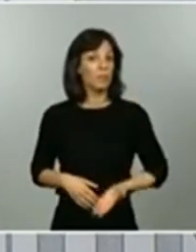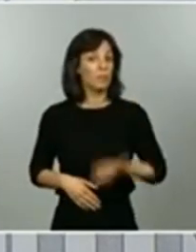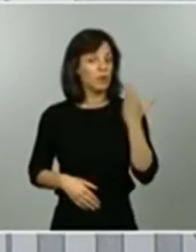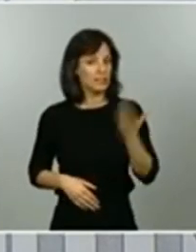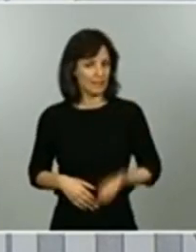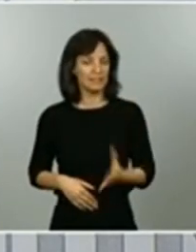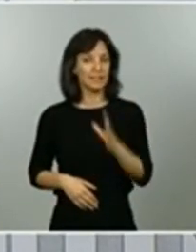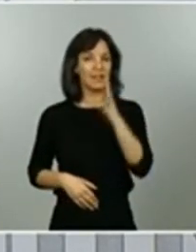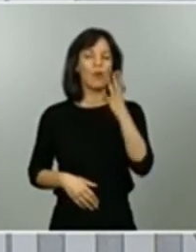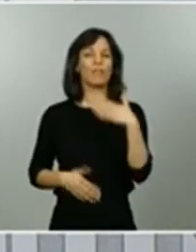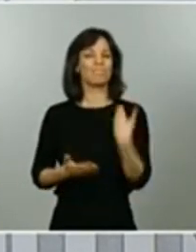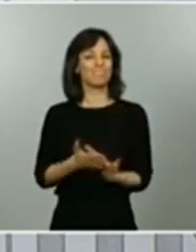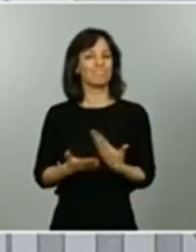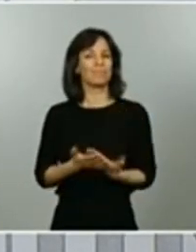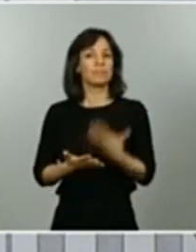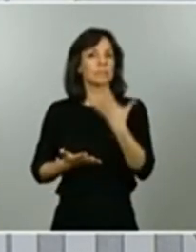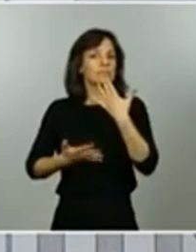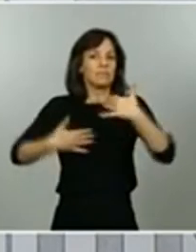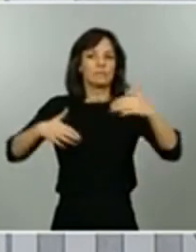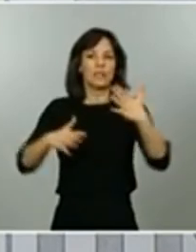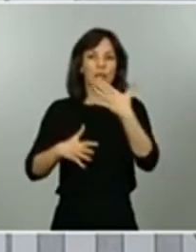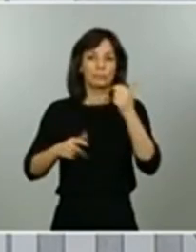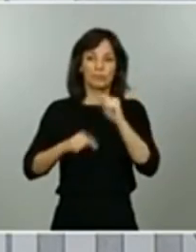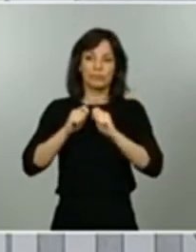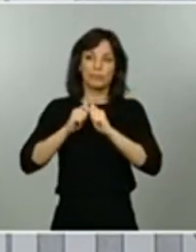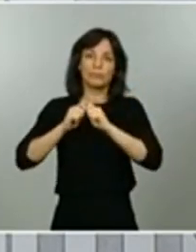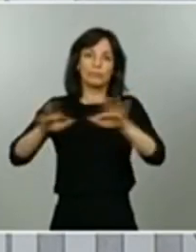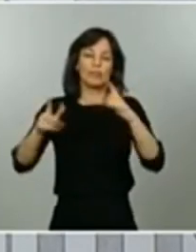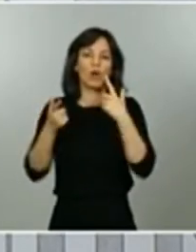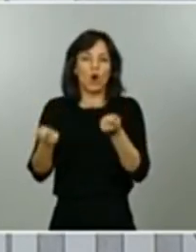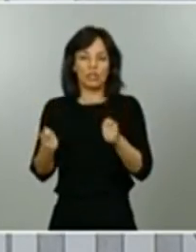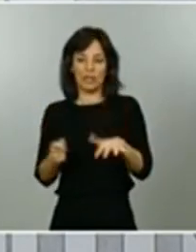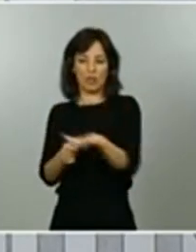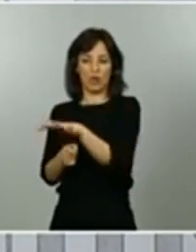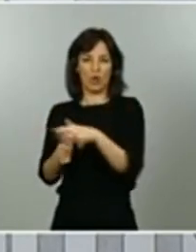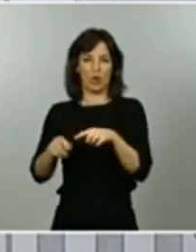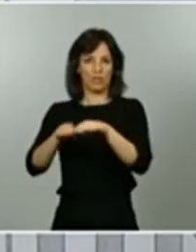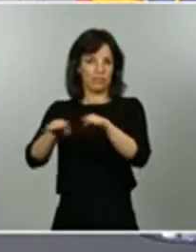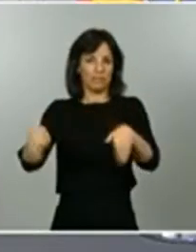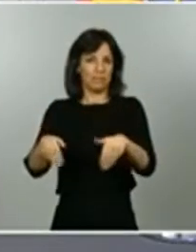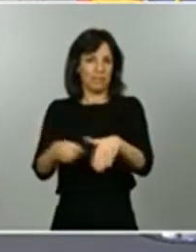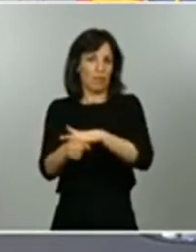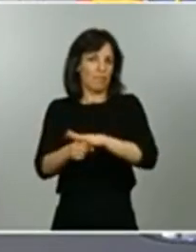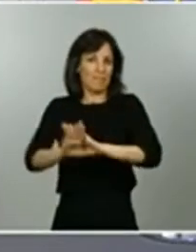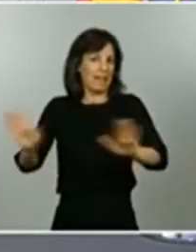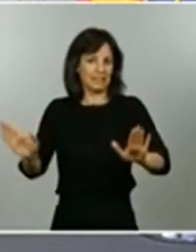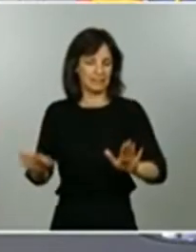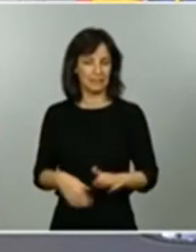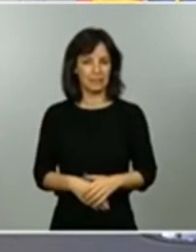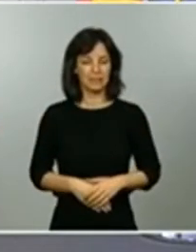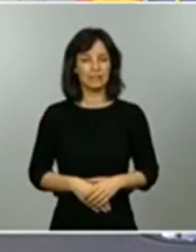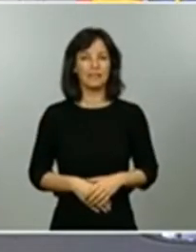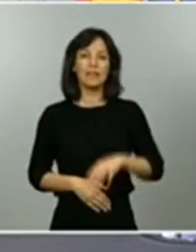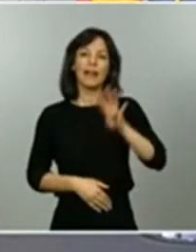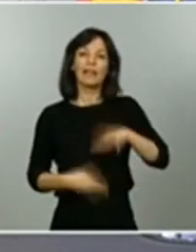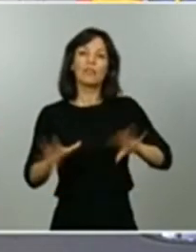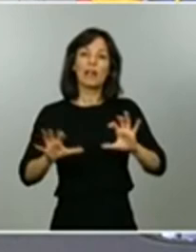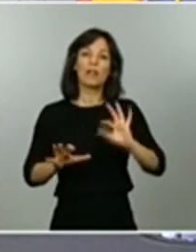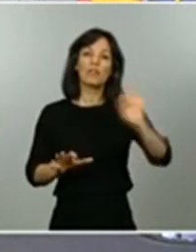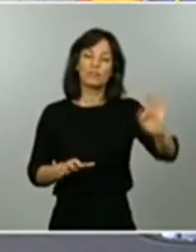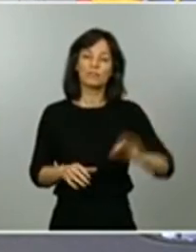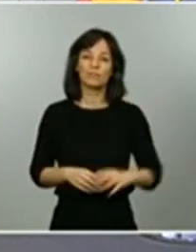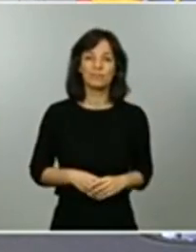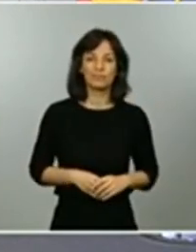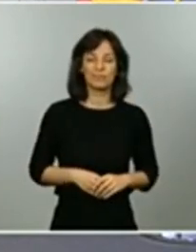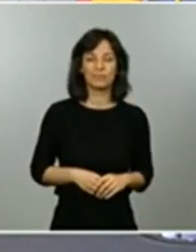que en caso de que hubiera un rebrote quiera contenido en una zona geográfica determinada pregunta ahora Cataluña Radio Sí,